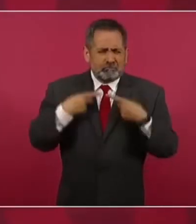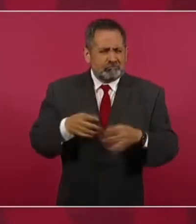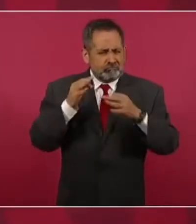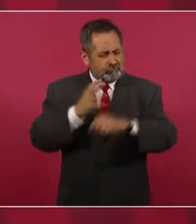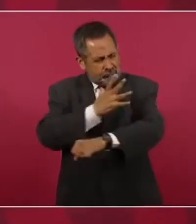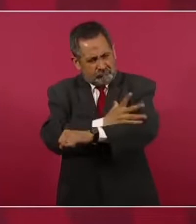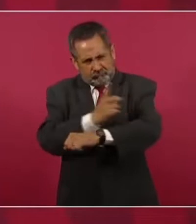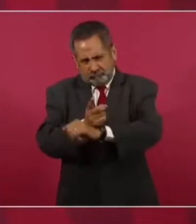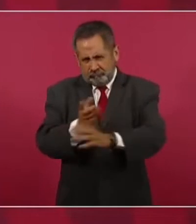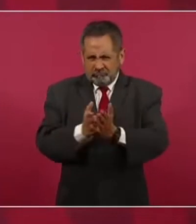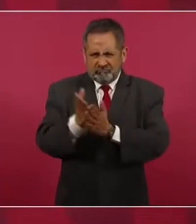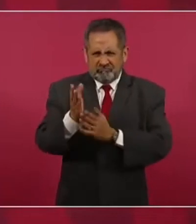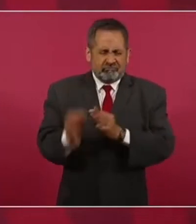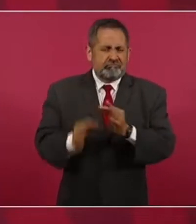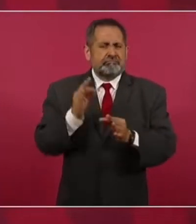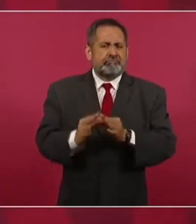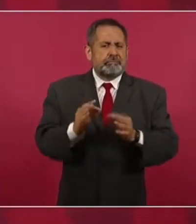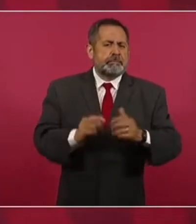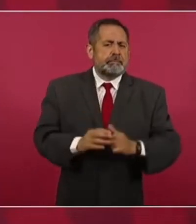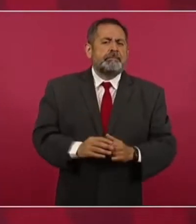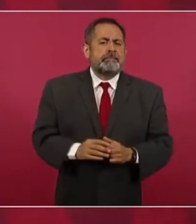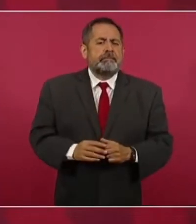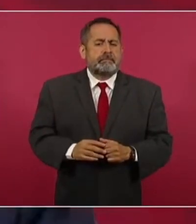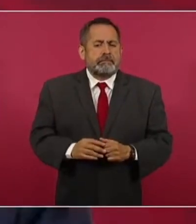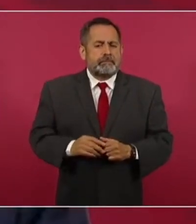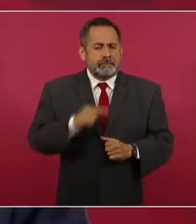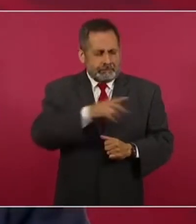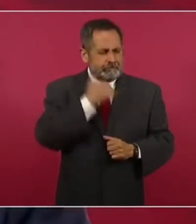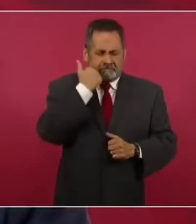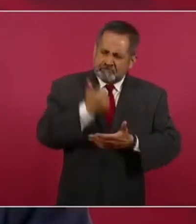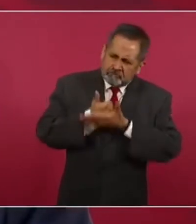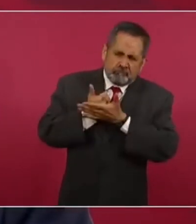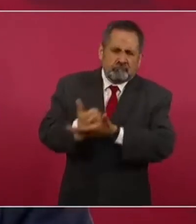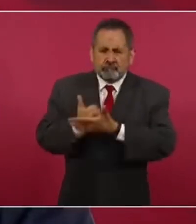nombre recto, que quiere servir.